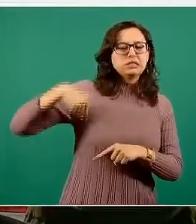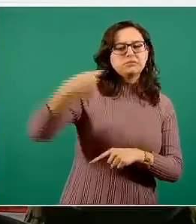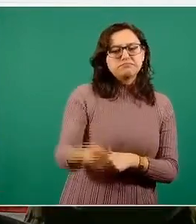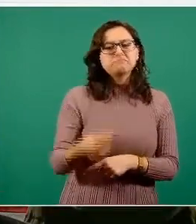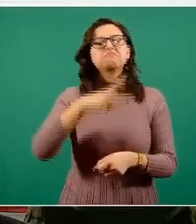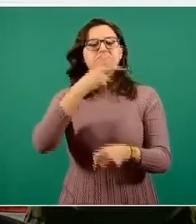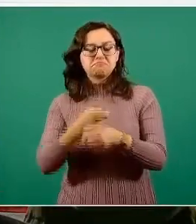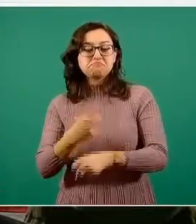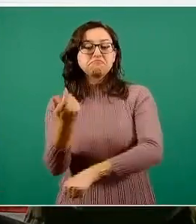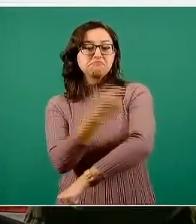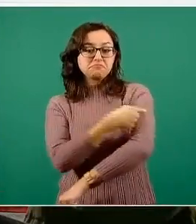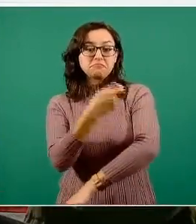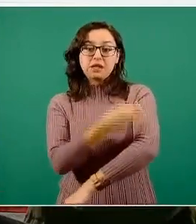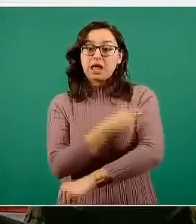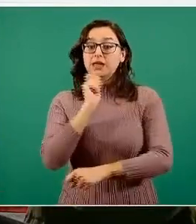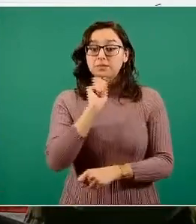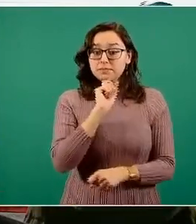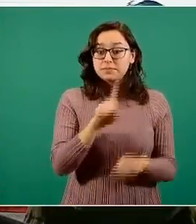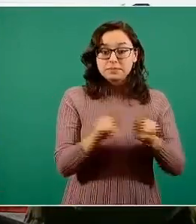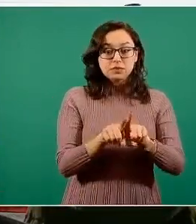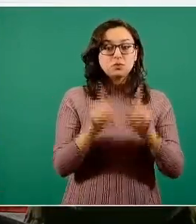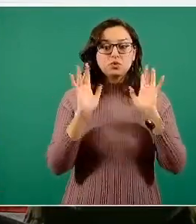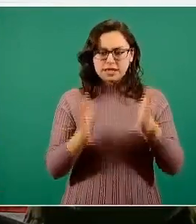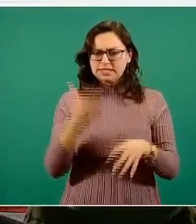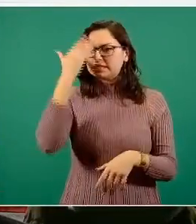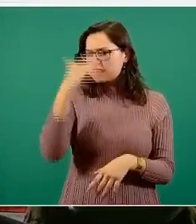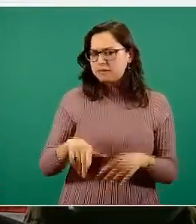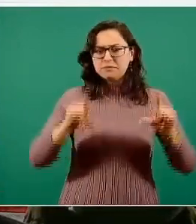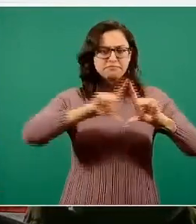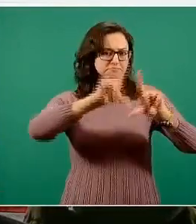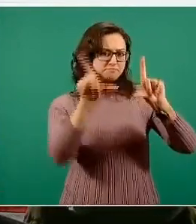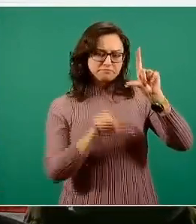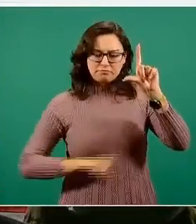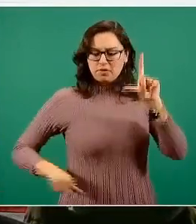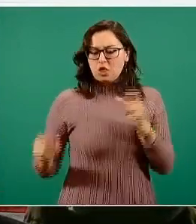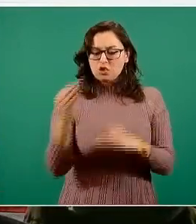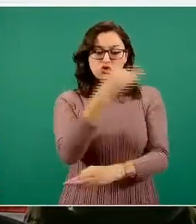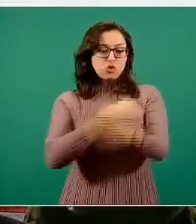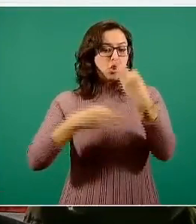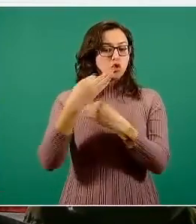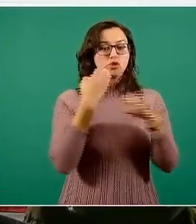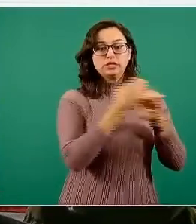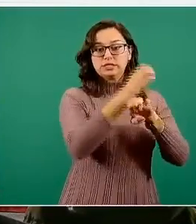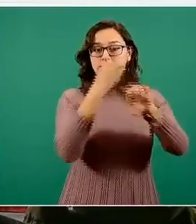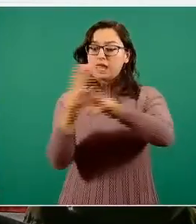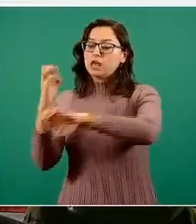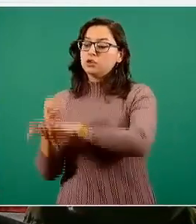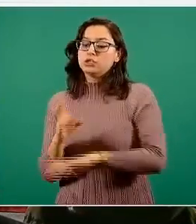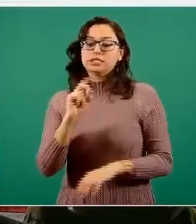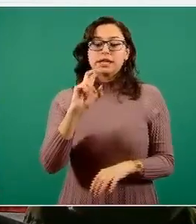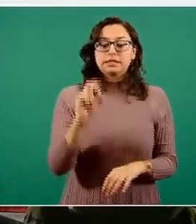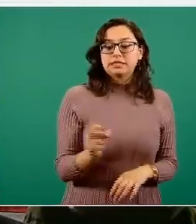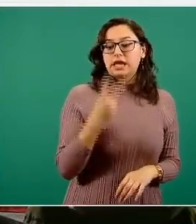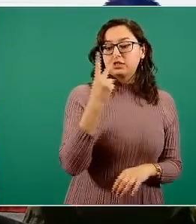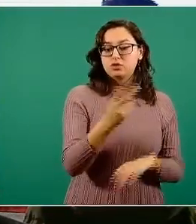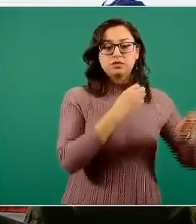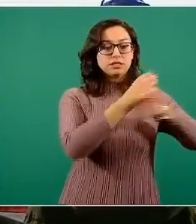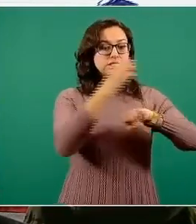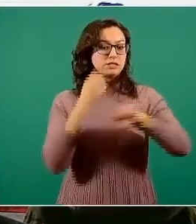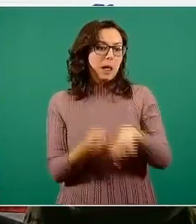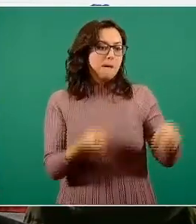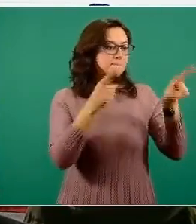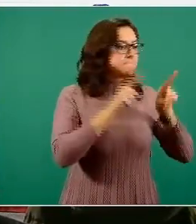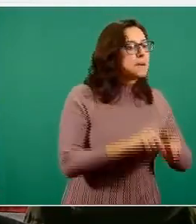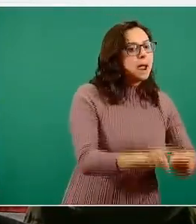Incluye toda la República también, esto ya quedó claro desde el inicio, treinta y dos entidades federativas, al mismo tiempo con la mismo nivel